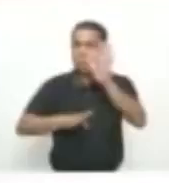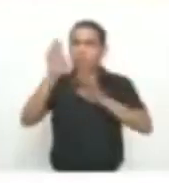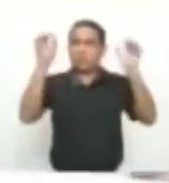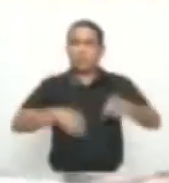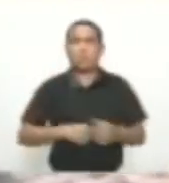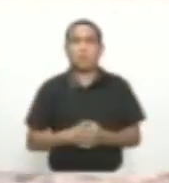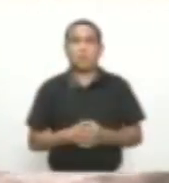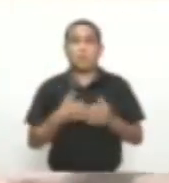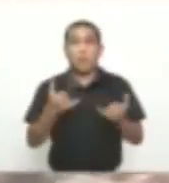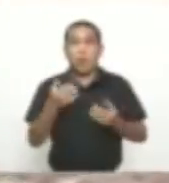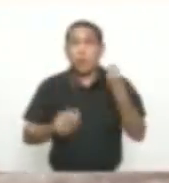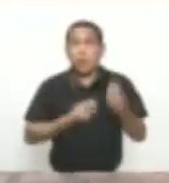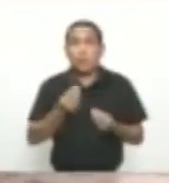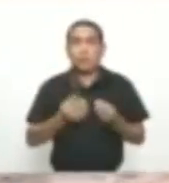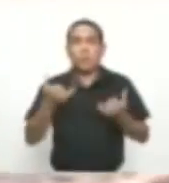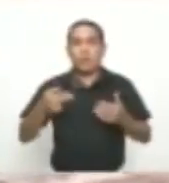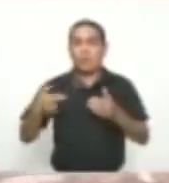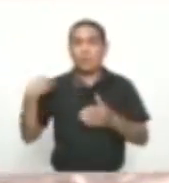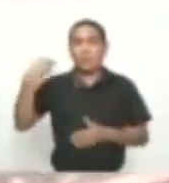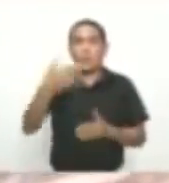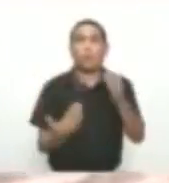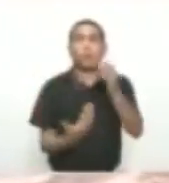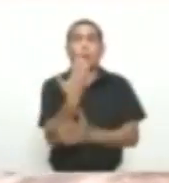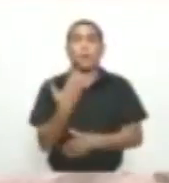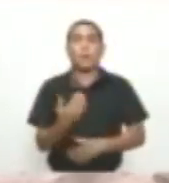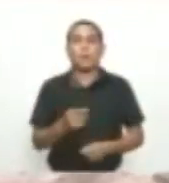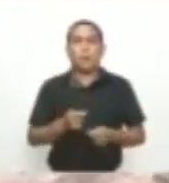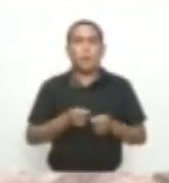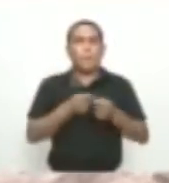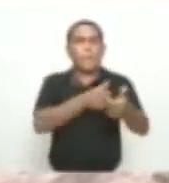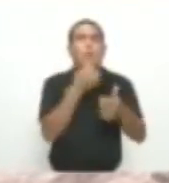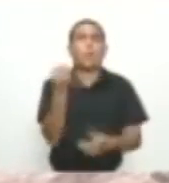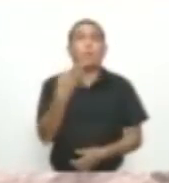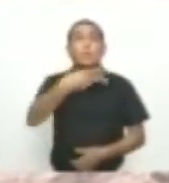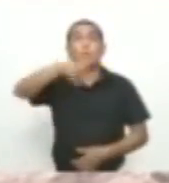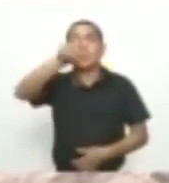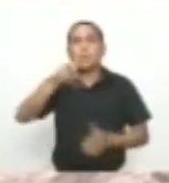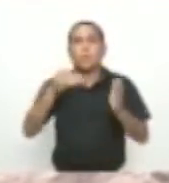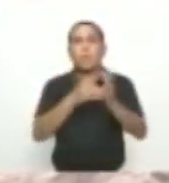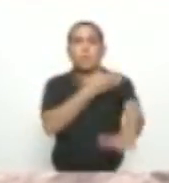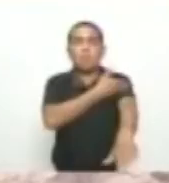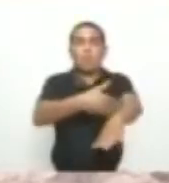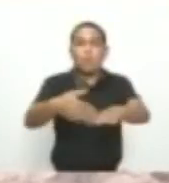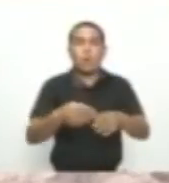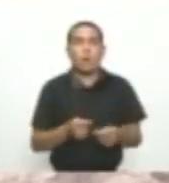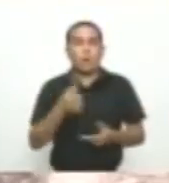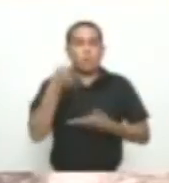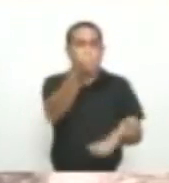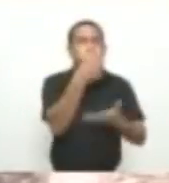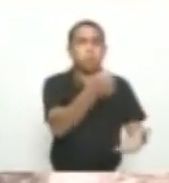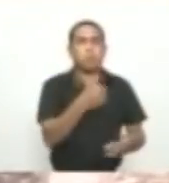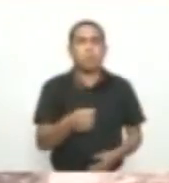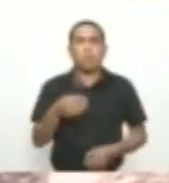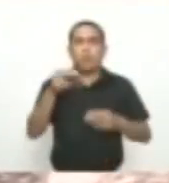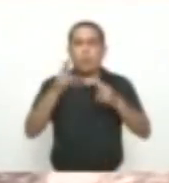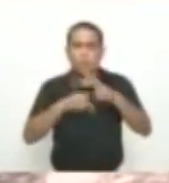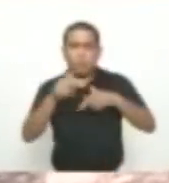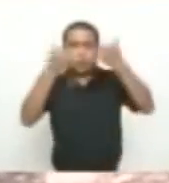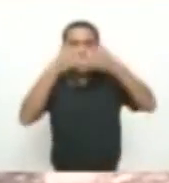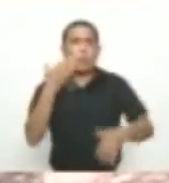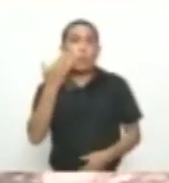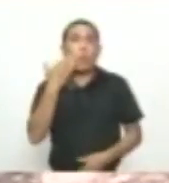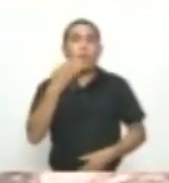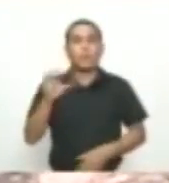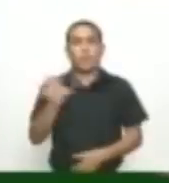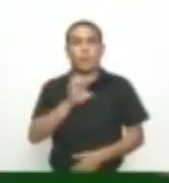Ahora está lista Para escribir Una nueva historia 17 mil millones De pesos Será la inversión Del consorcio olímpico Y la hora De ver estar lista Para los primeros días De